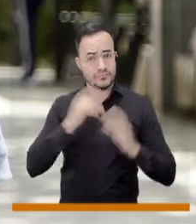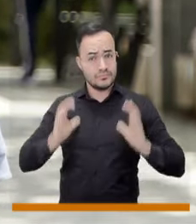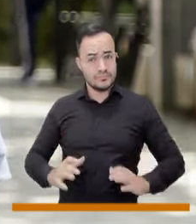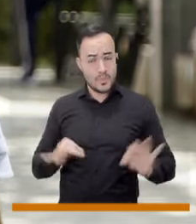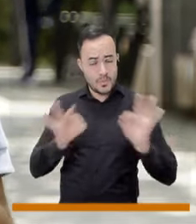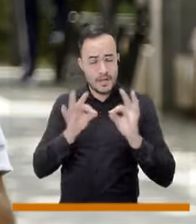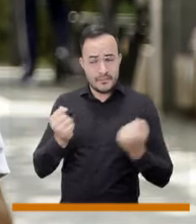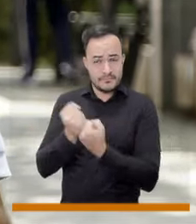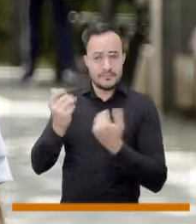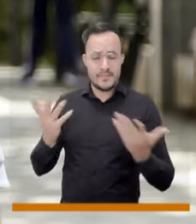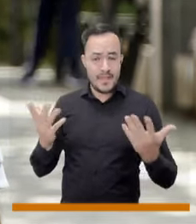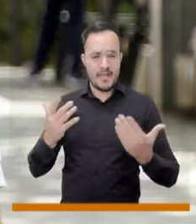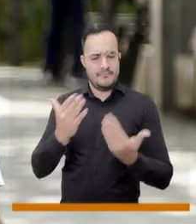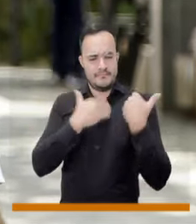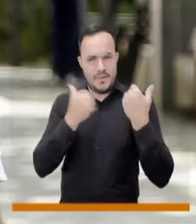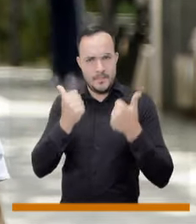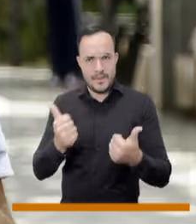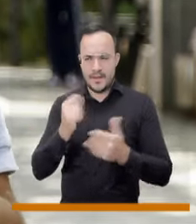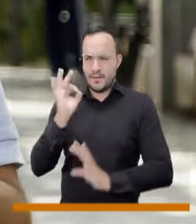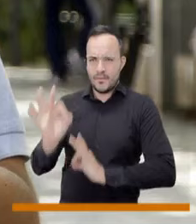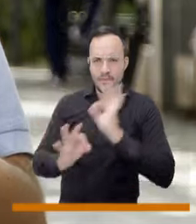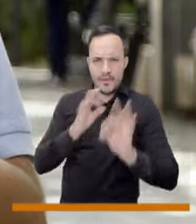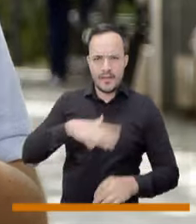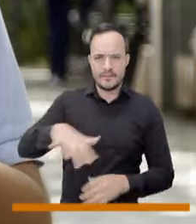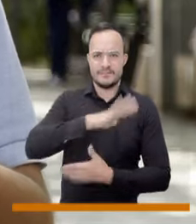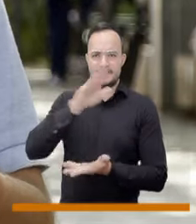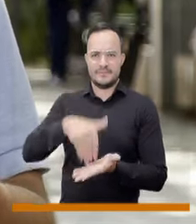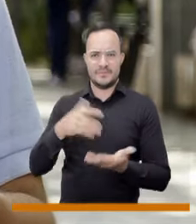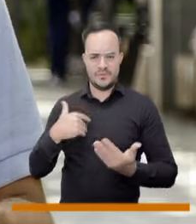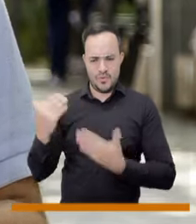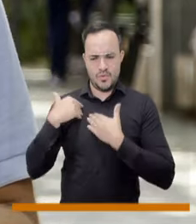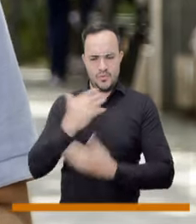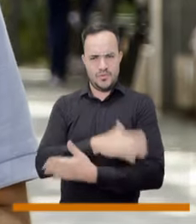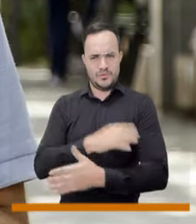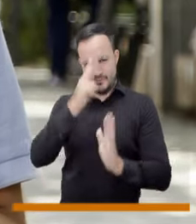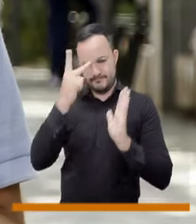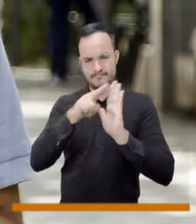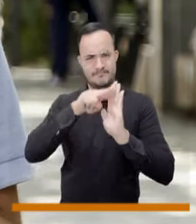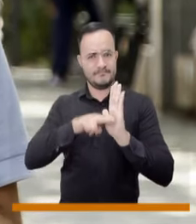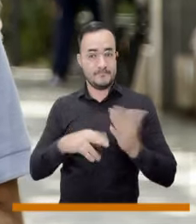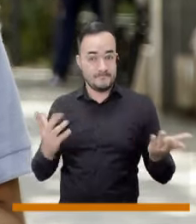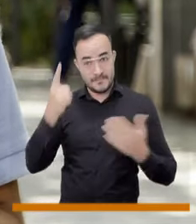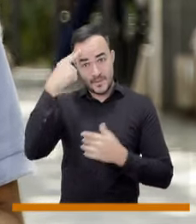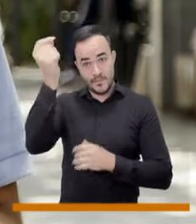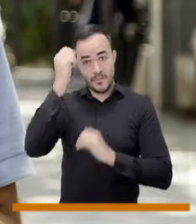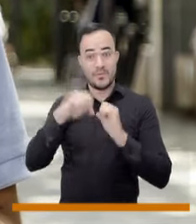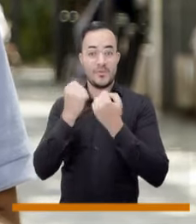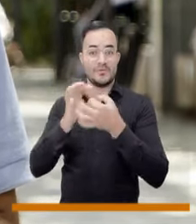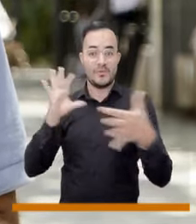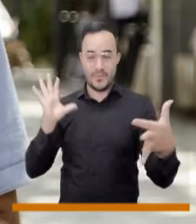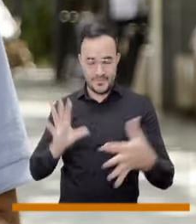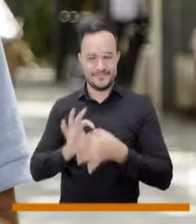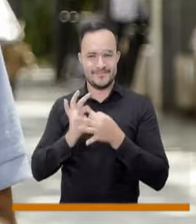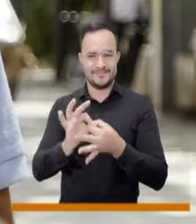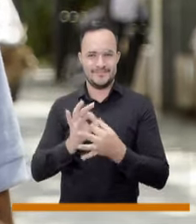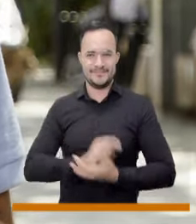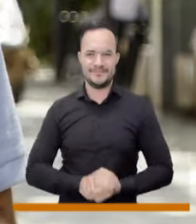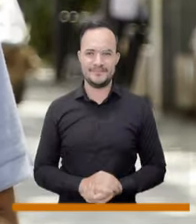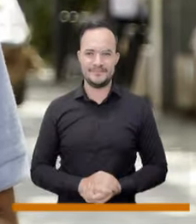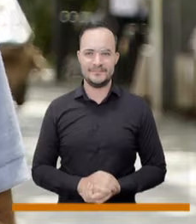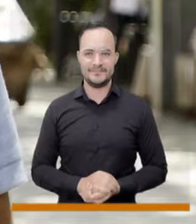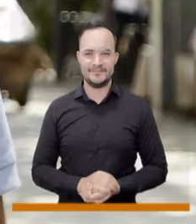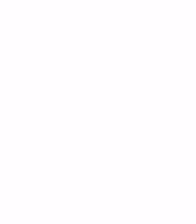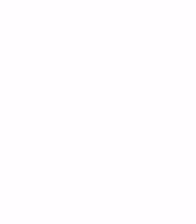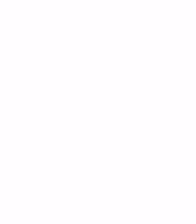también puedes aportar manejándote bien, cuidando el centro, haciendo un correcto uso del espacio público, porque el Consejo somos tú